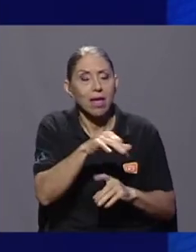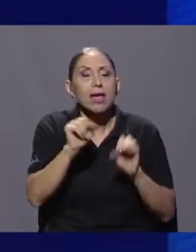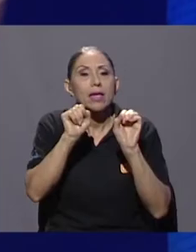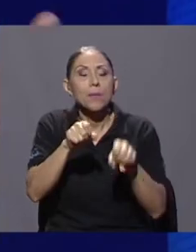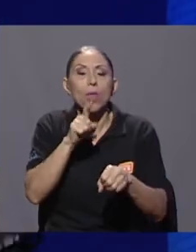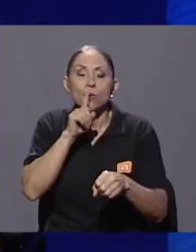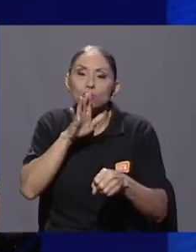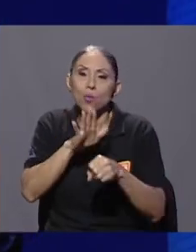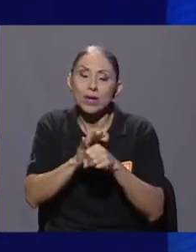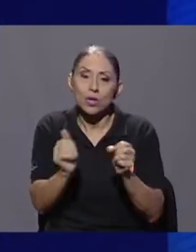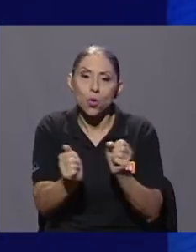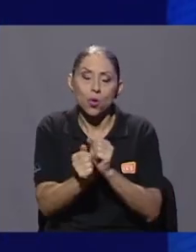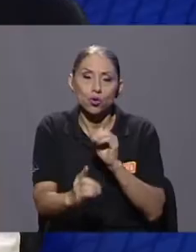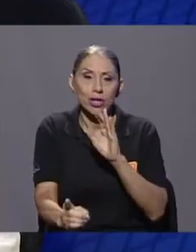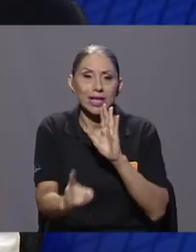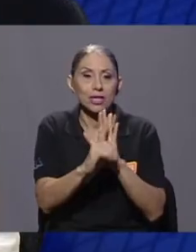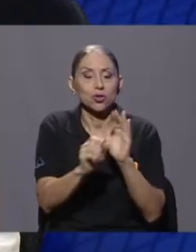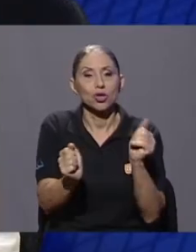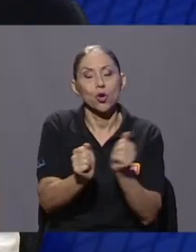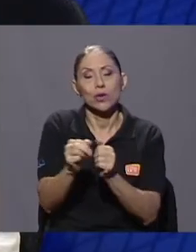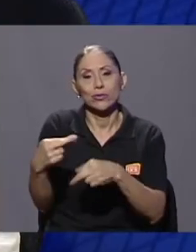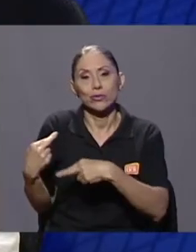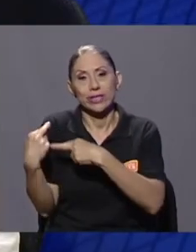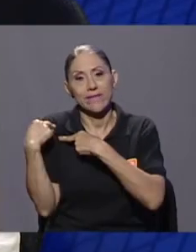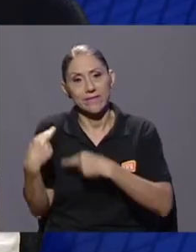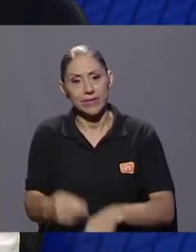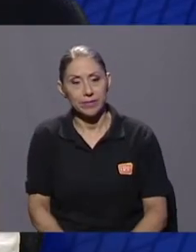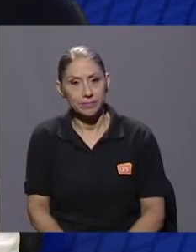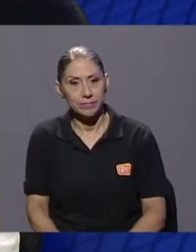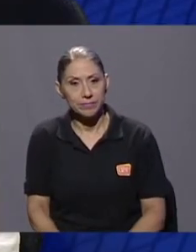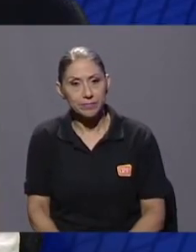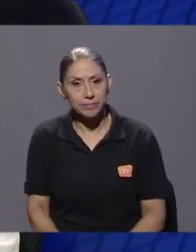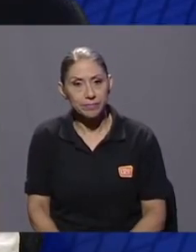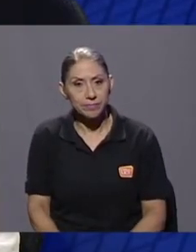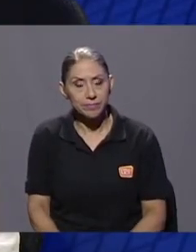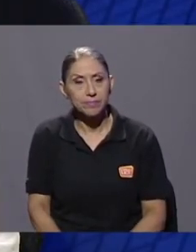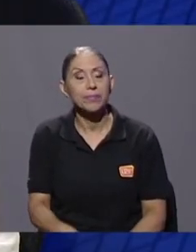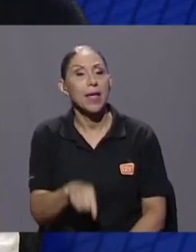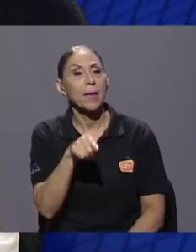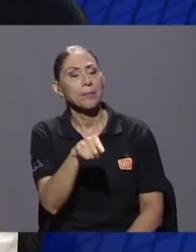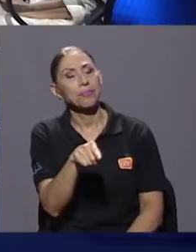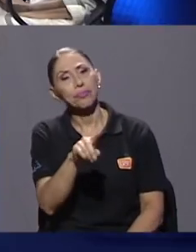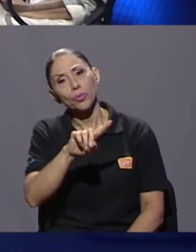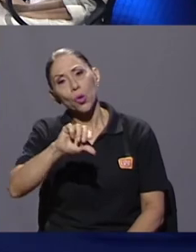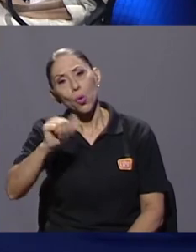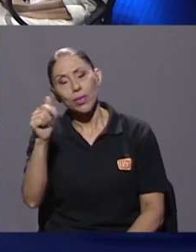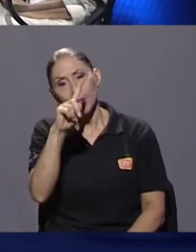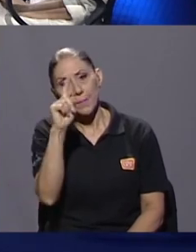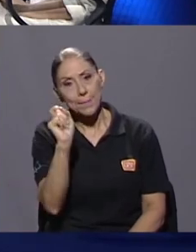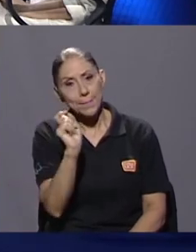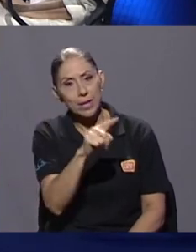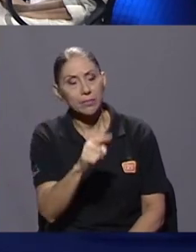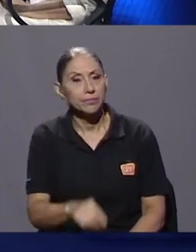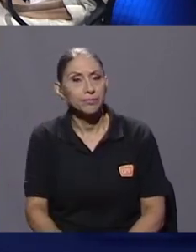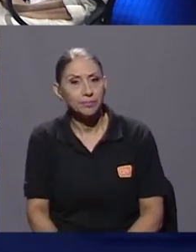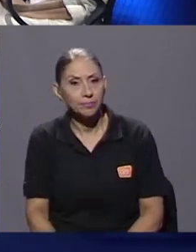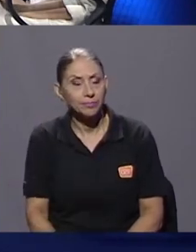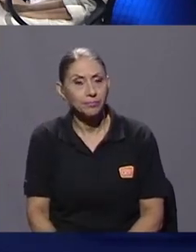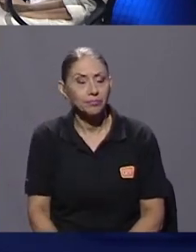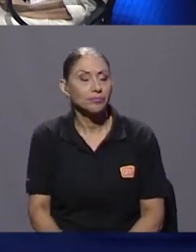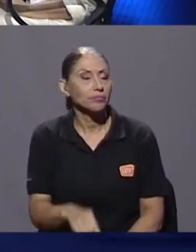poder cumplir con esos derechos y con esos deberes. Ahí también me lleva a otra pregunta, que creo yo